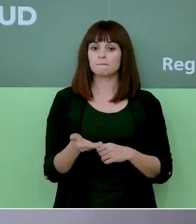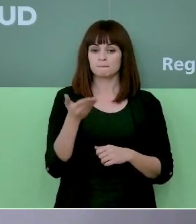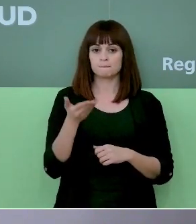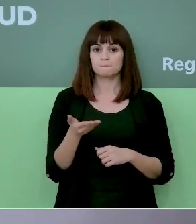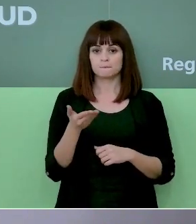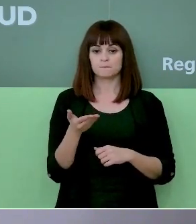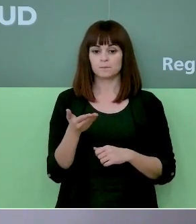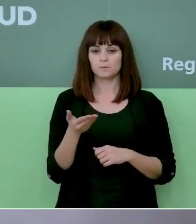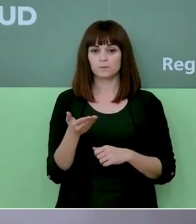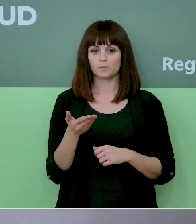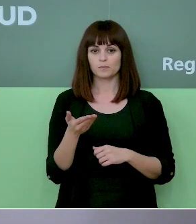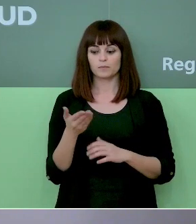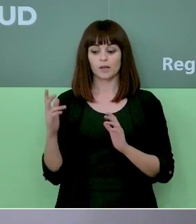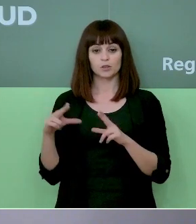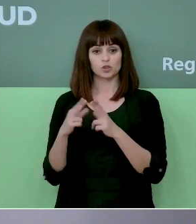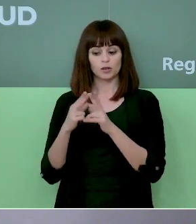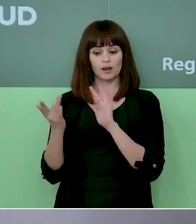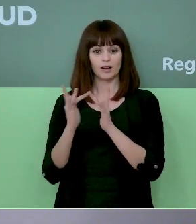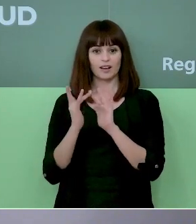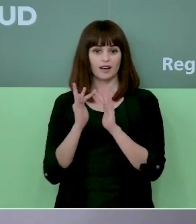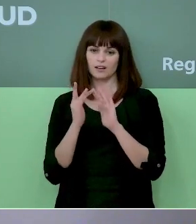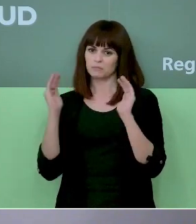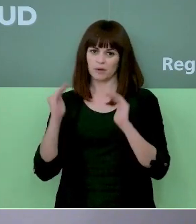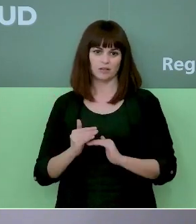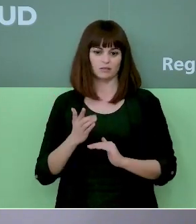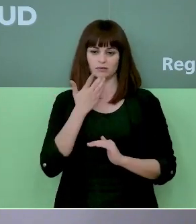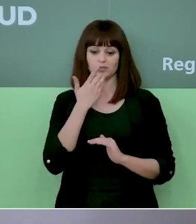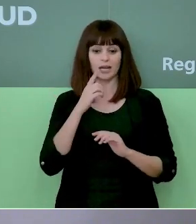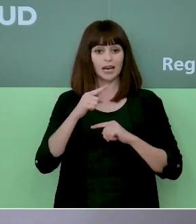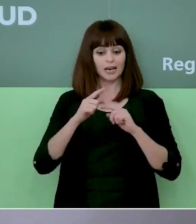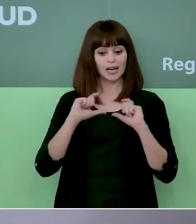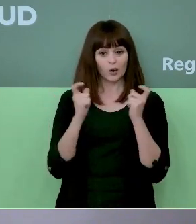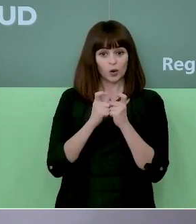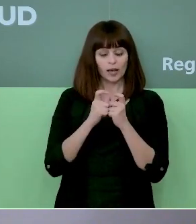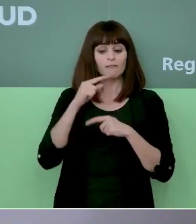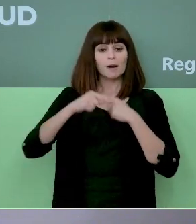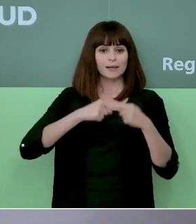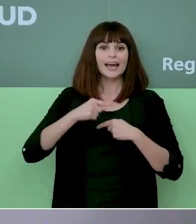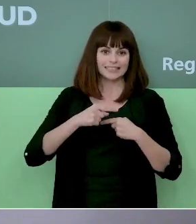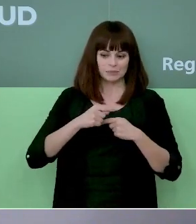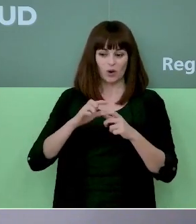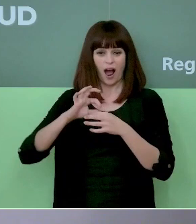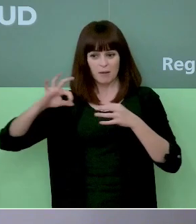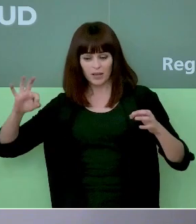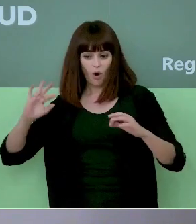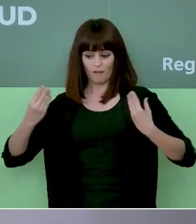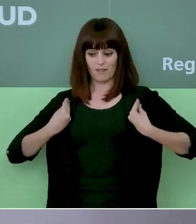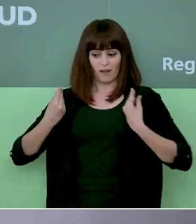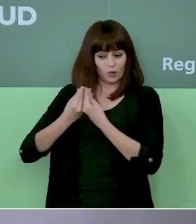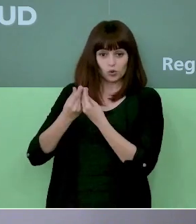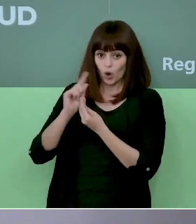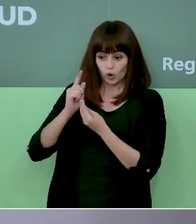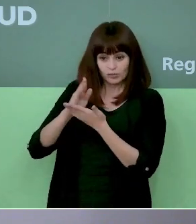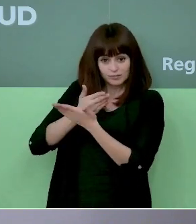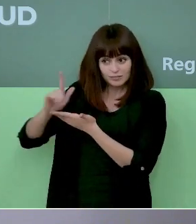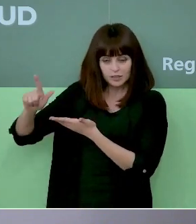restringir la interacción social, sobre todo reuniones con familiares no convivientes o amigos. Esta es la única manera de